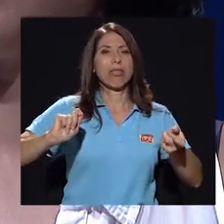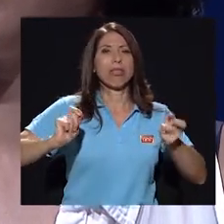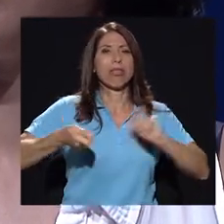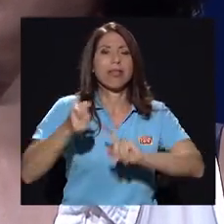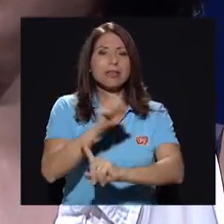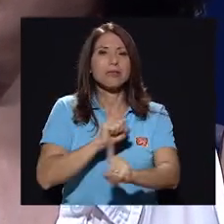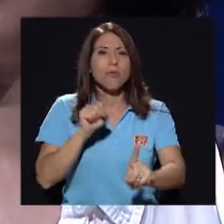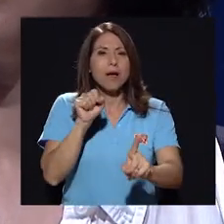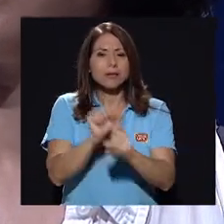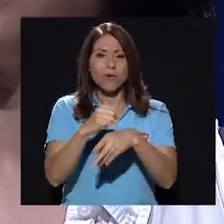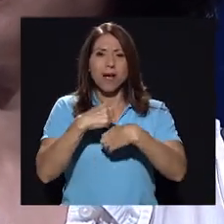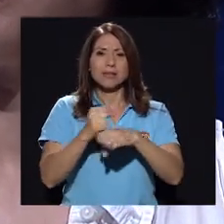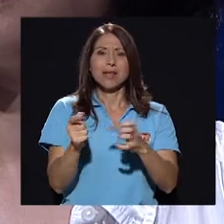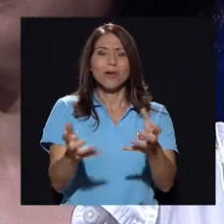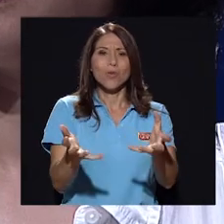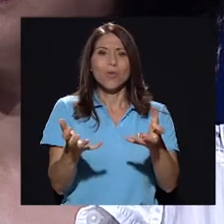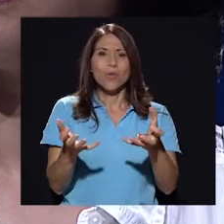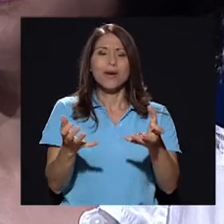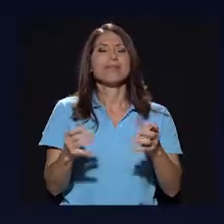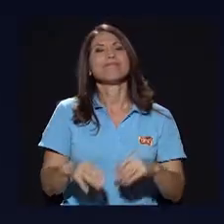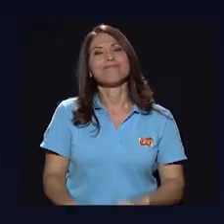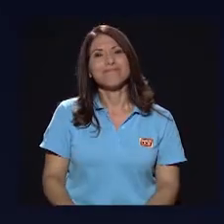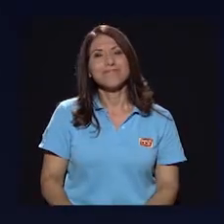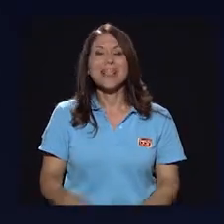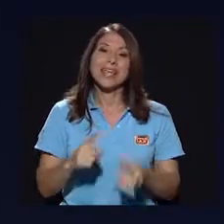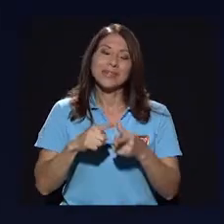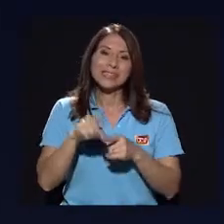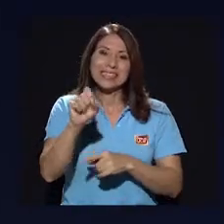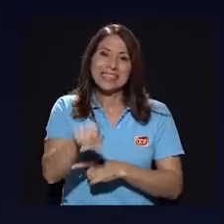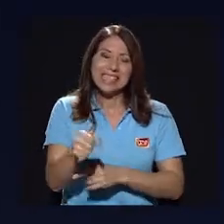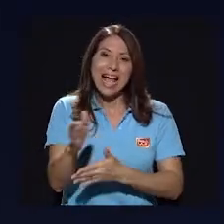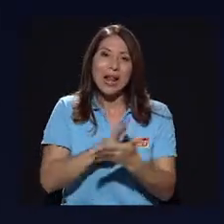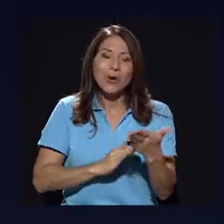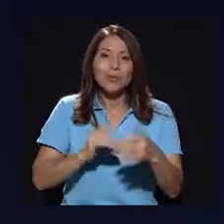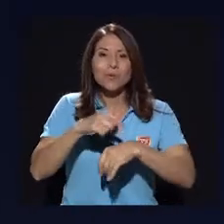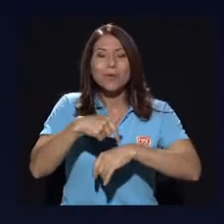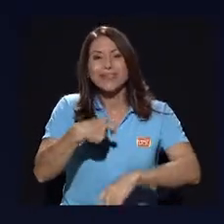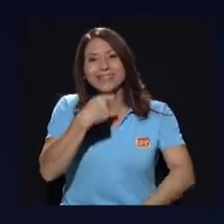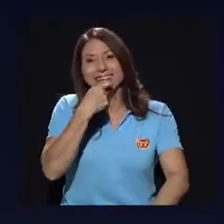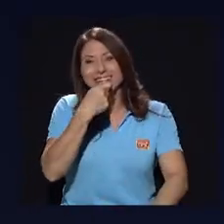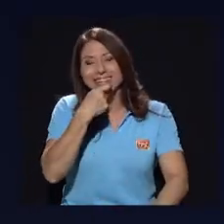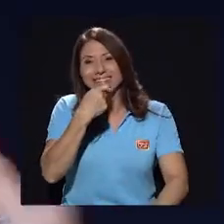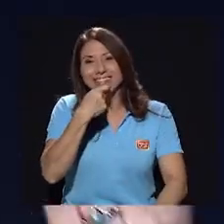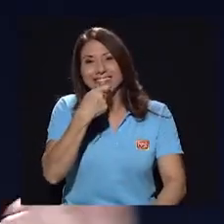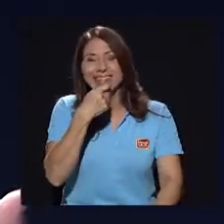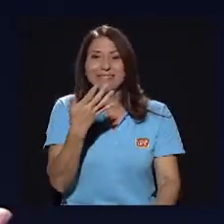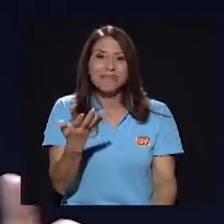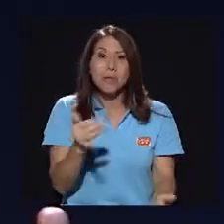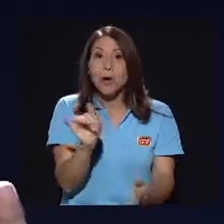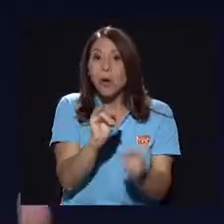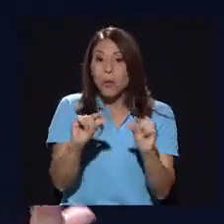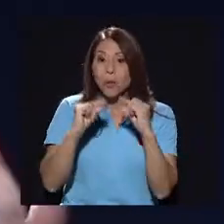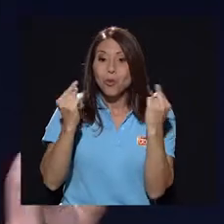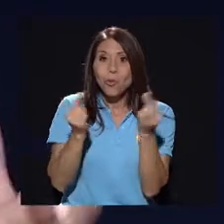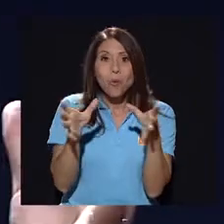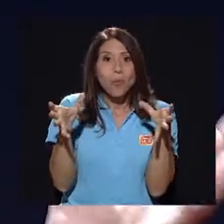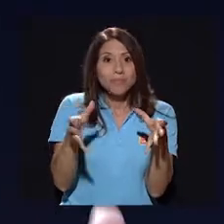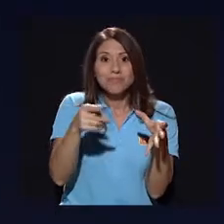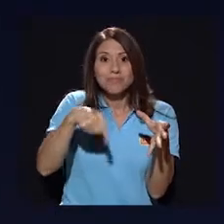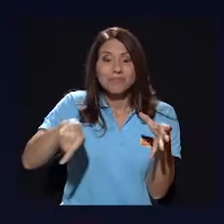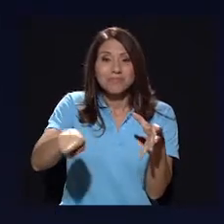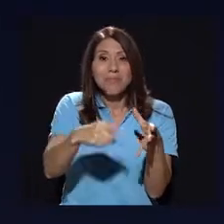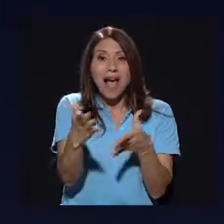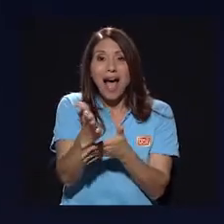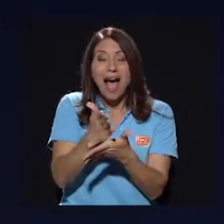la situación y salirse con la suya, ¿verdad? Entonces, sí, hay momentos sumamente chistosos, hay momentos en donde como grupo, ¿verdad? O sea, usted ve,